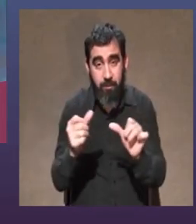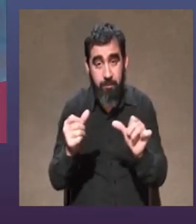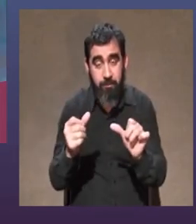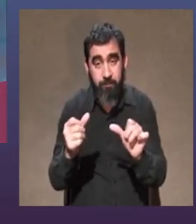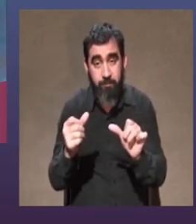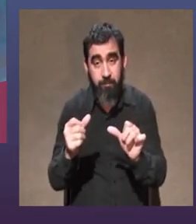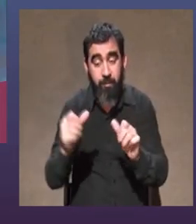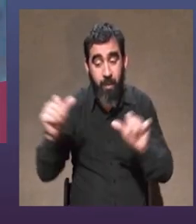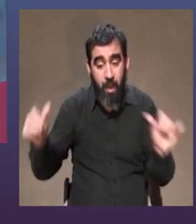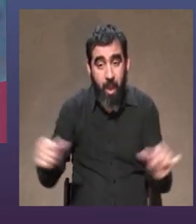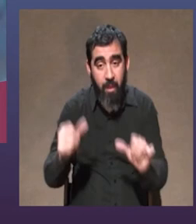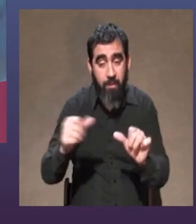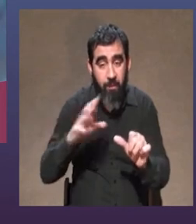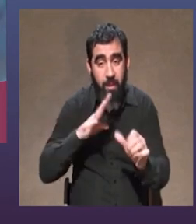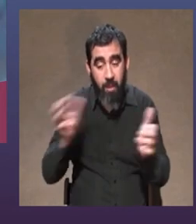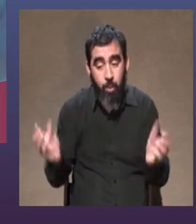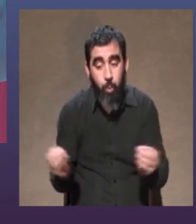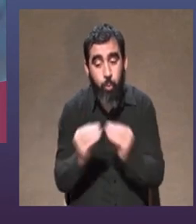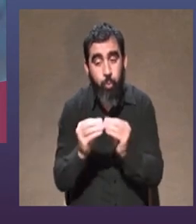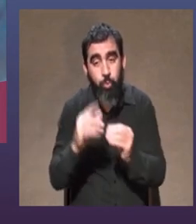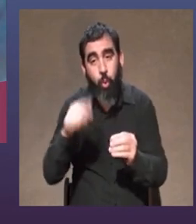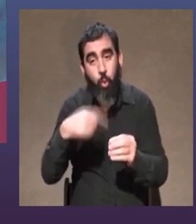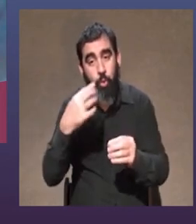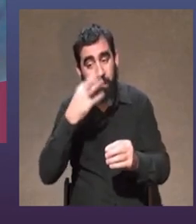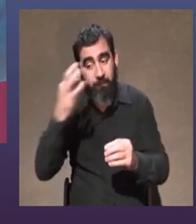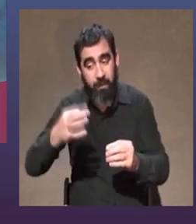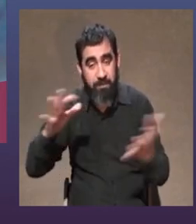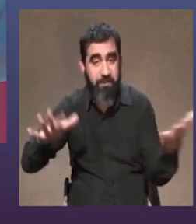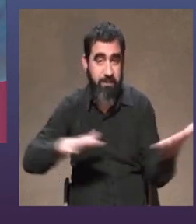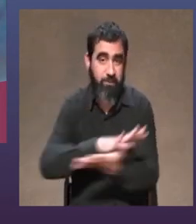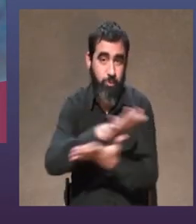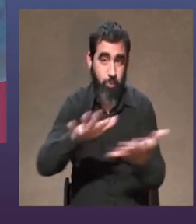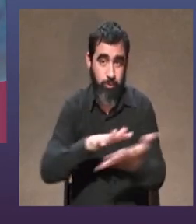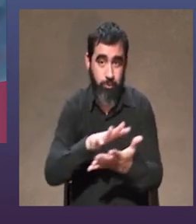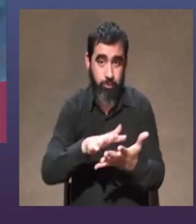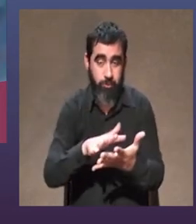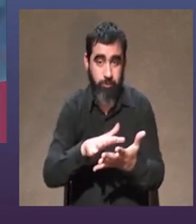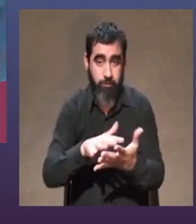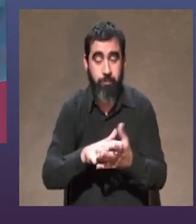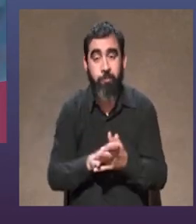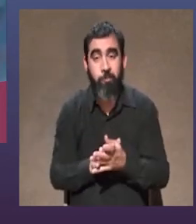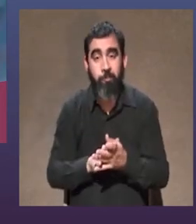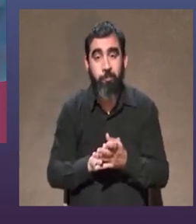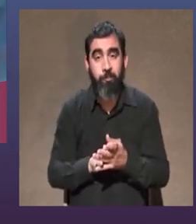la actividad va de la mano de otras realidades es decir